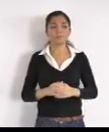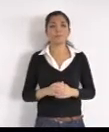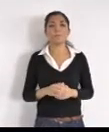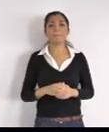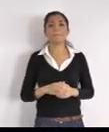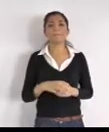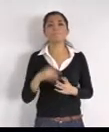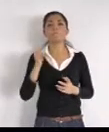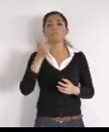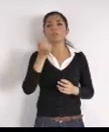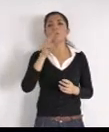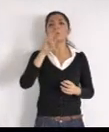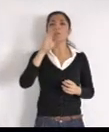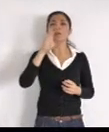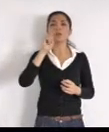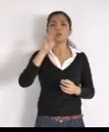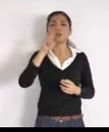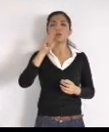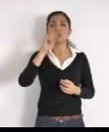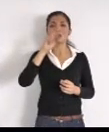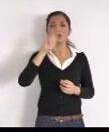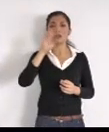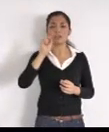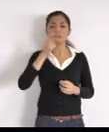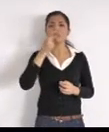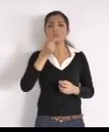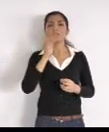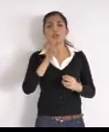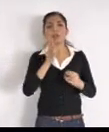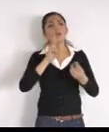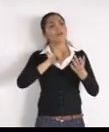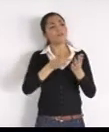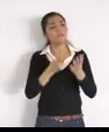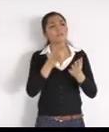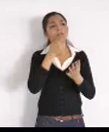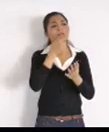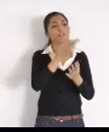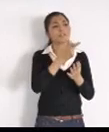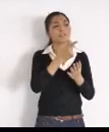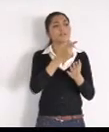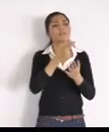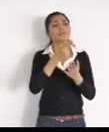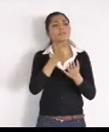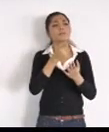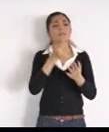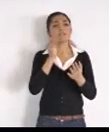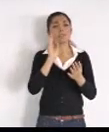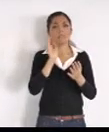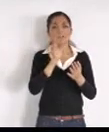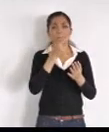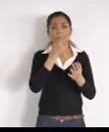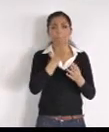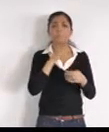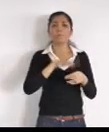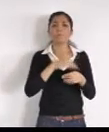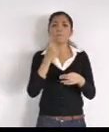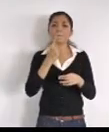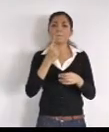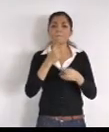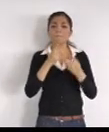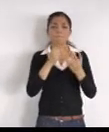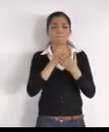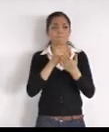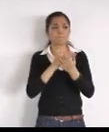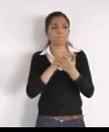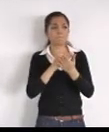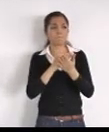va otra vez, no sé si ya, lo comentó, puesto que acabo, unirme del live stream, antes que todo, felicitarle, por la obra de pavimentación, que está llevando